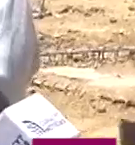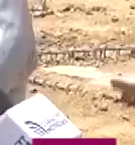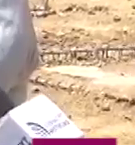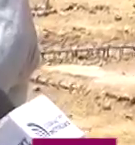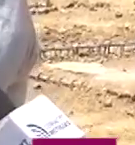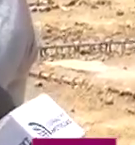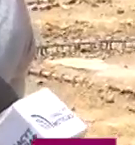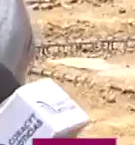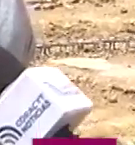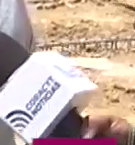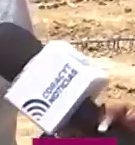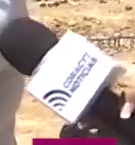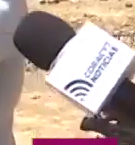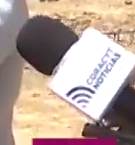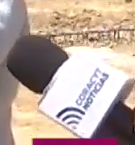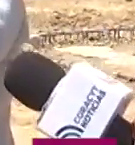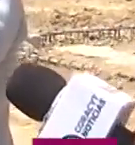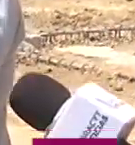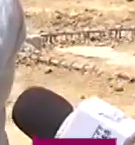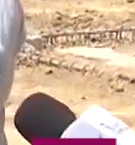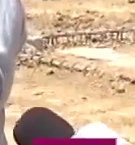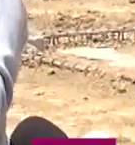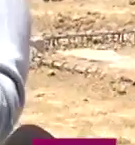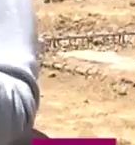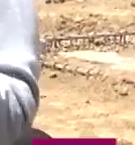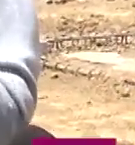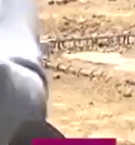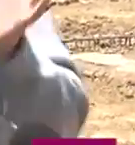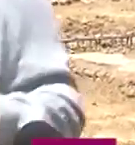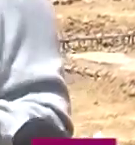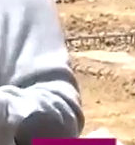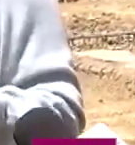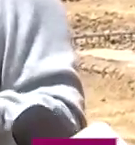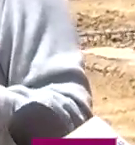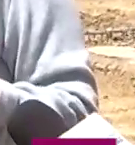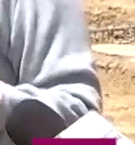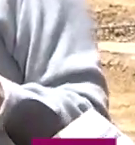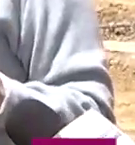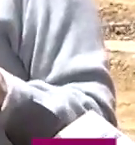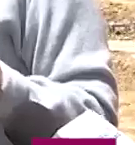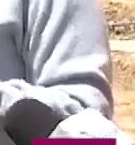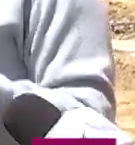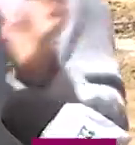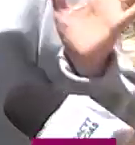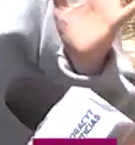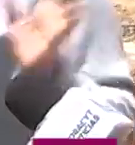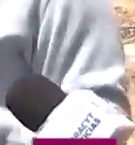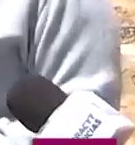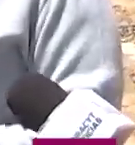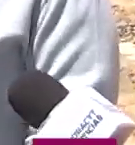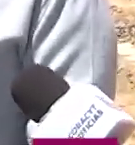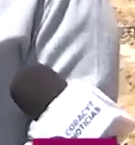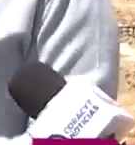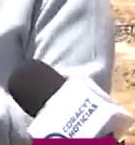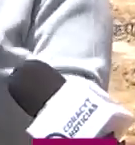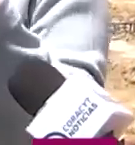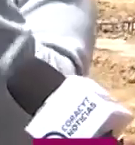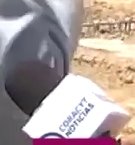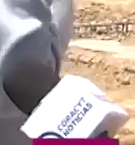no alcanzamos a dimensionar hasta dónde va a ser el impacto, pero definitivamente nunca será lo mismo